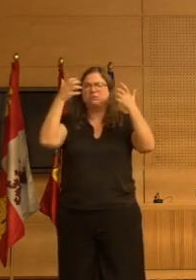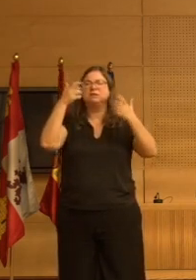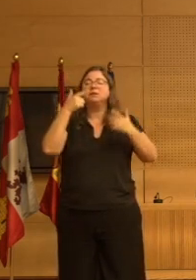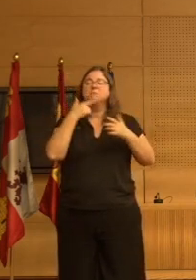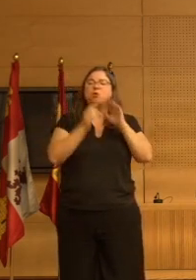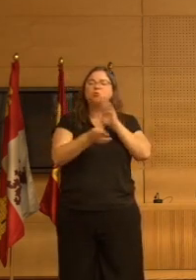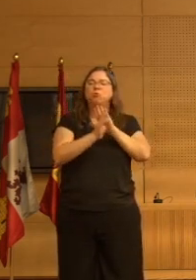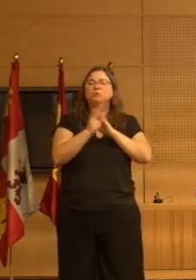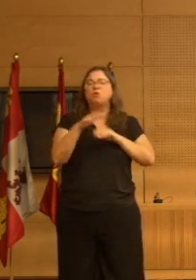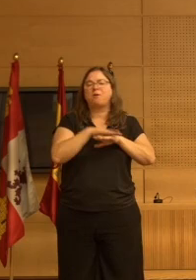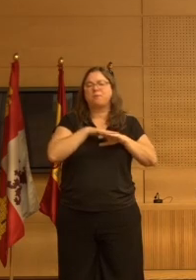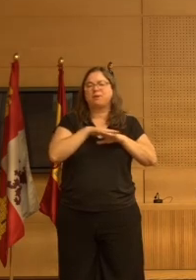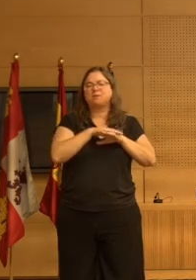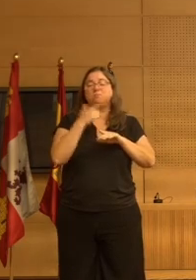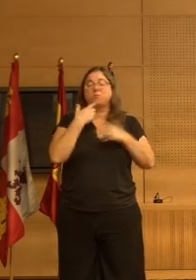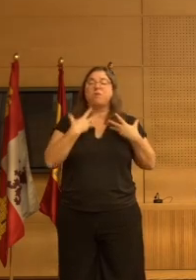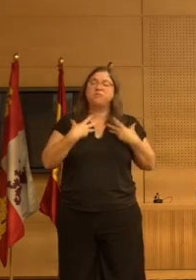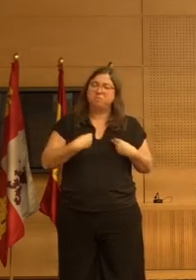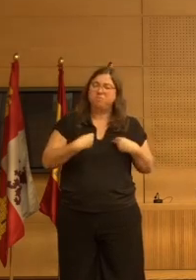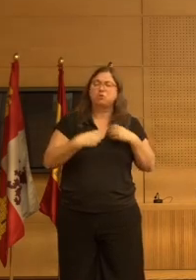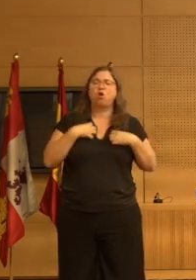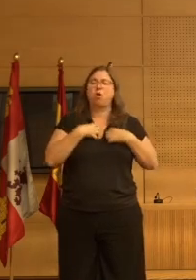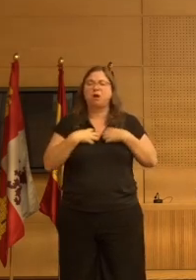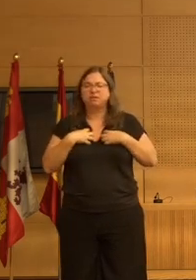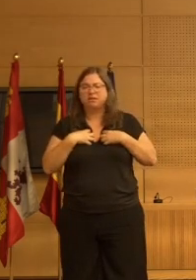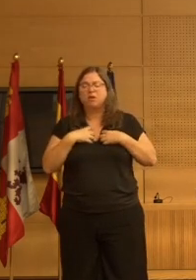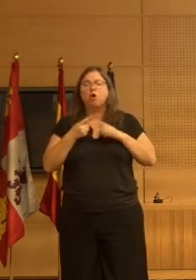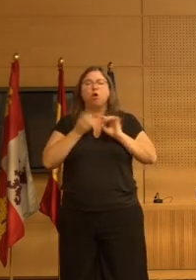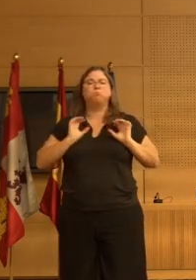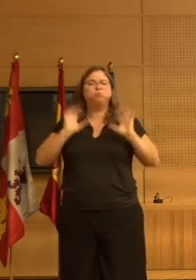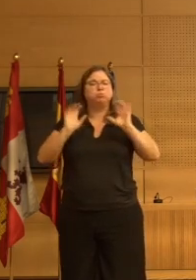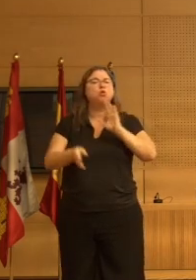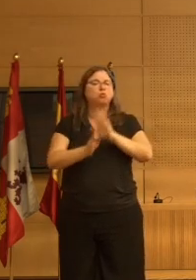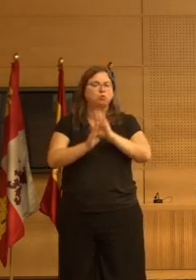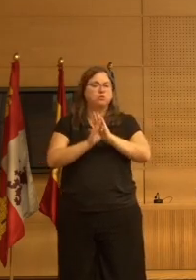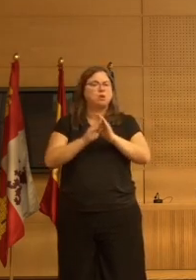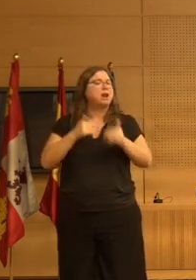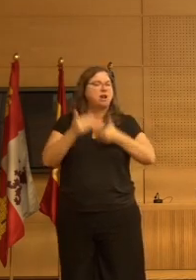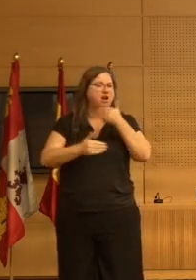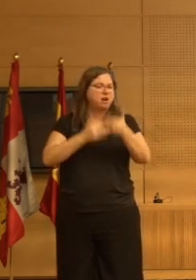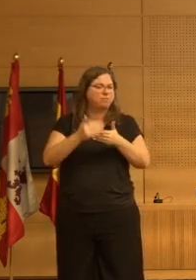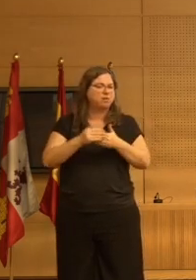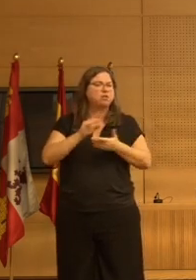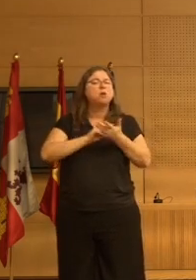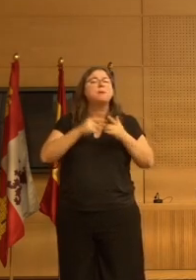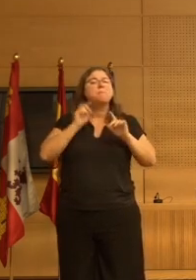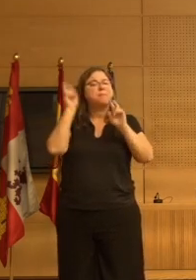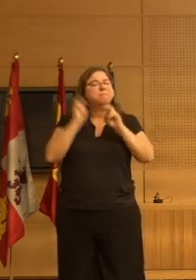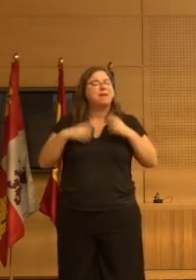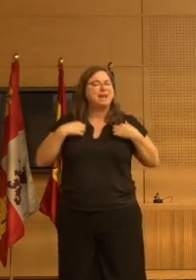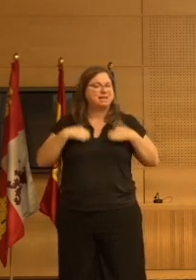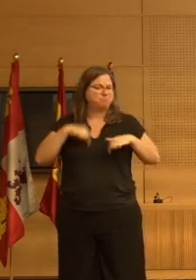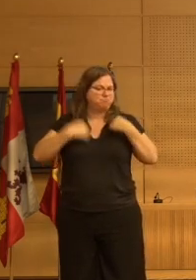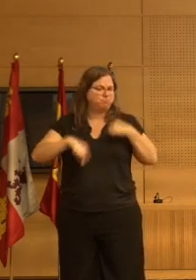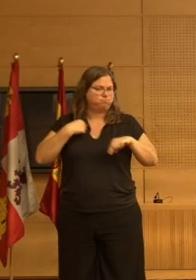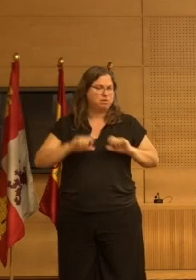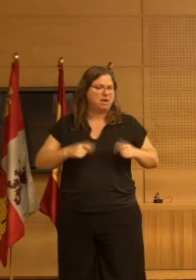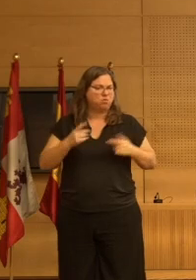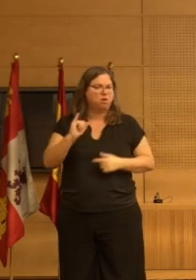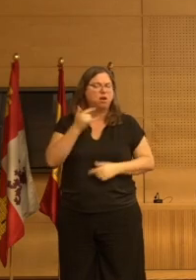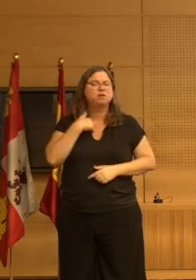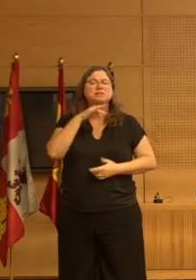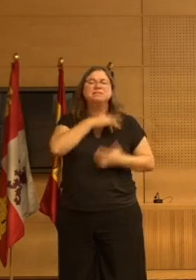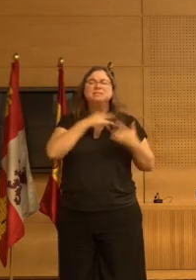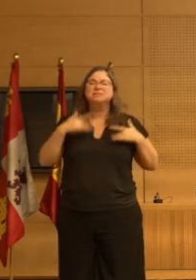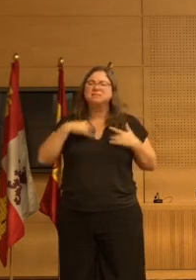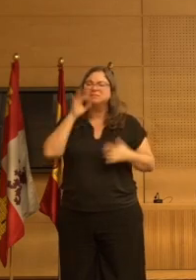más básicos o intermedios como la depresión ansiedad o impulsividad vamos a ir muy rápido habría una base biológica para estos síndromes por tanto que